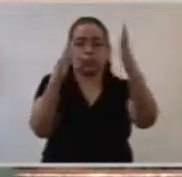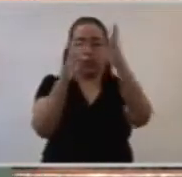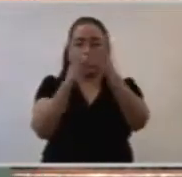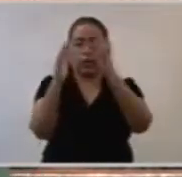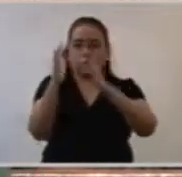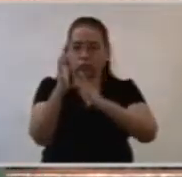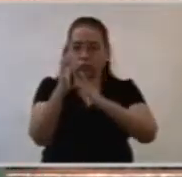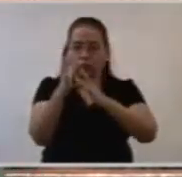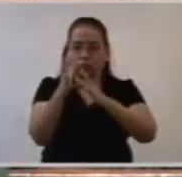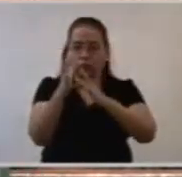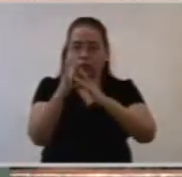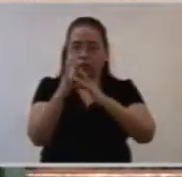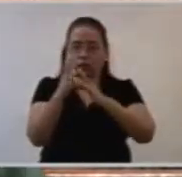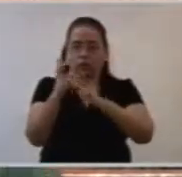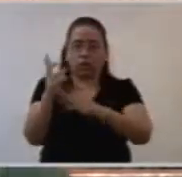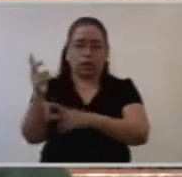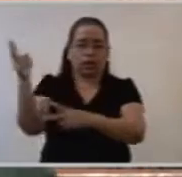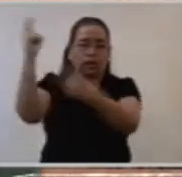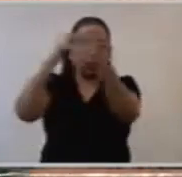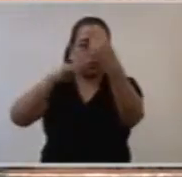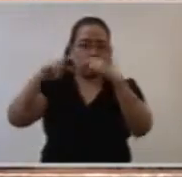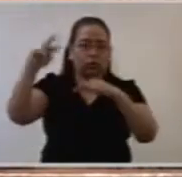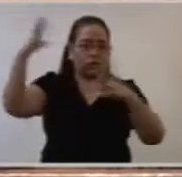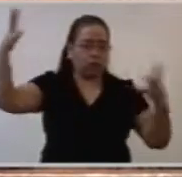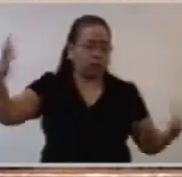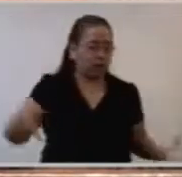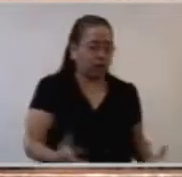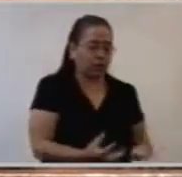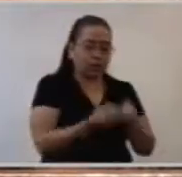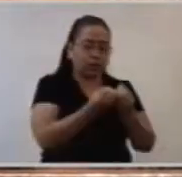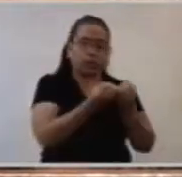para nosotros las puertas del cielo.